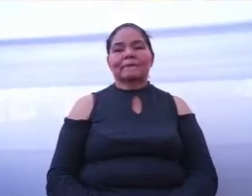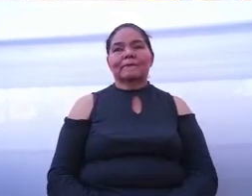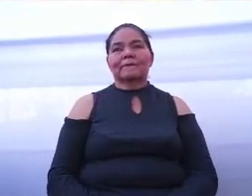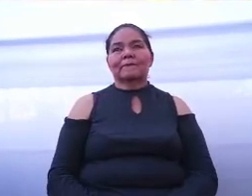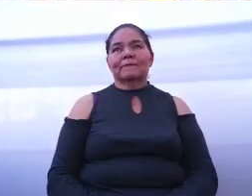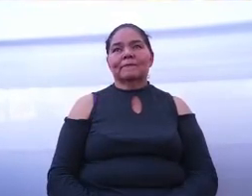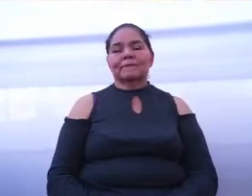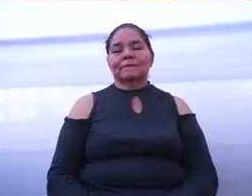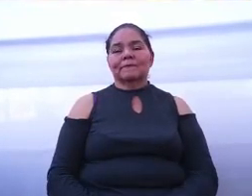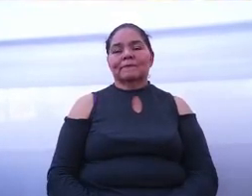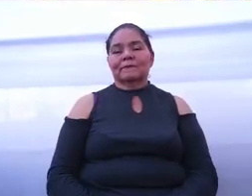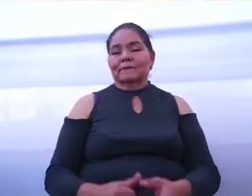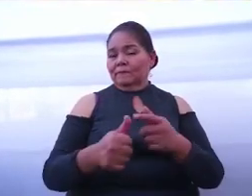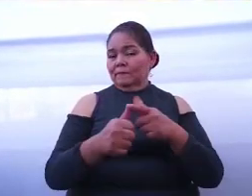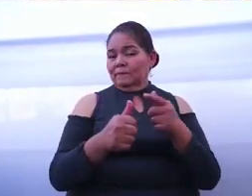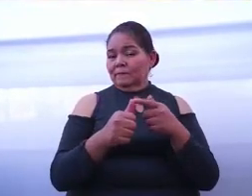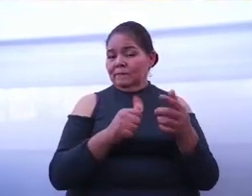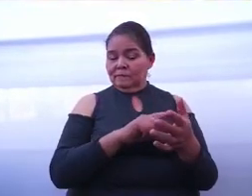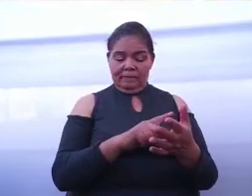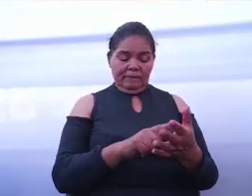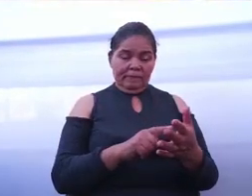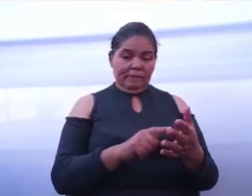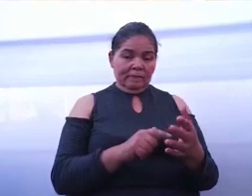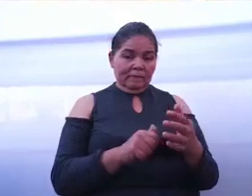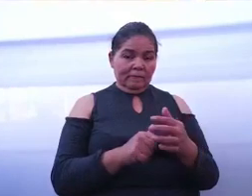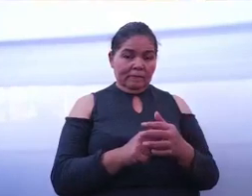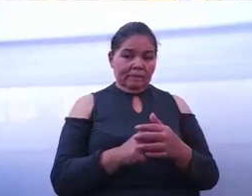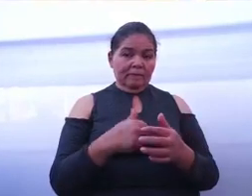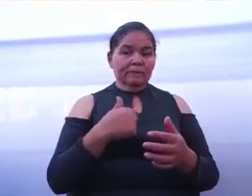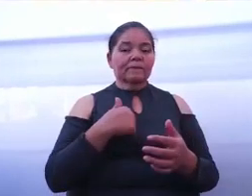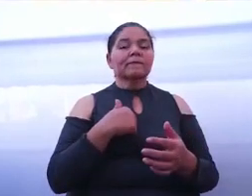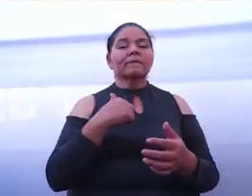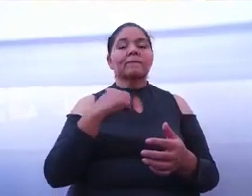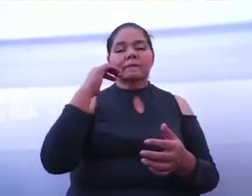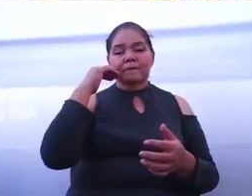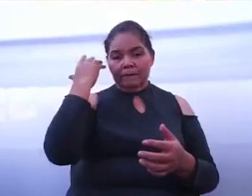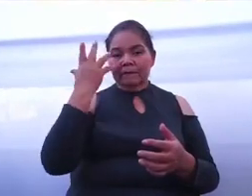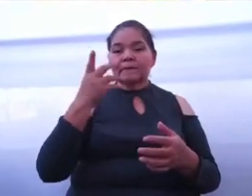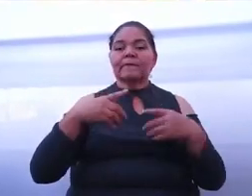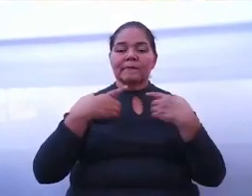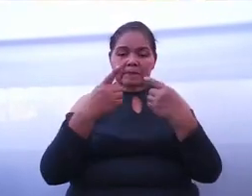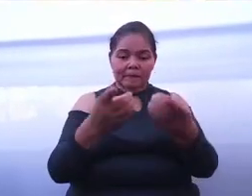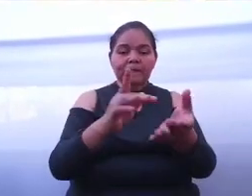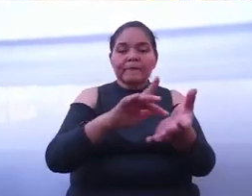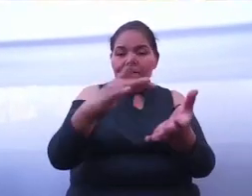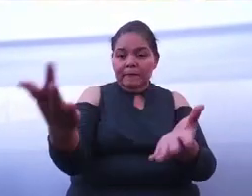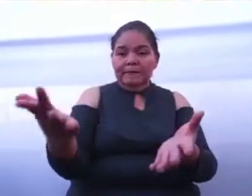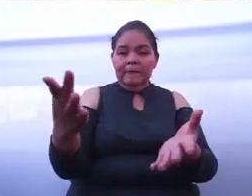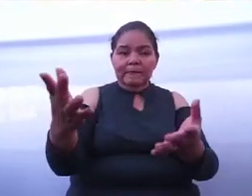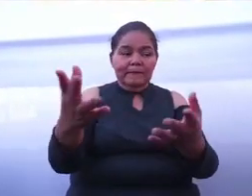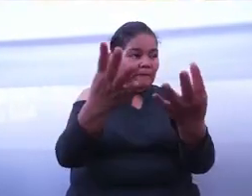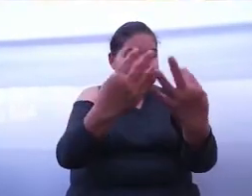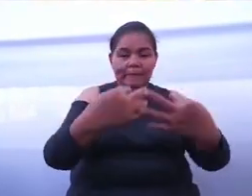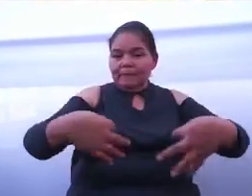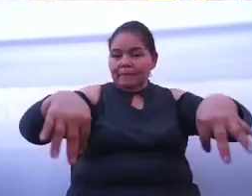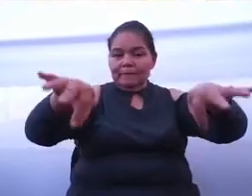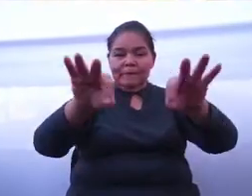En primer lugar, quiero agradecer de manera muy especial